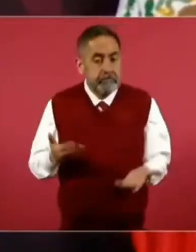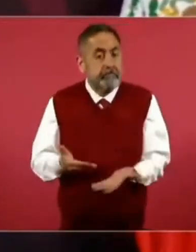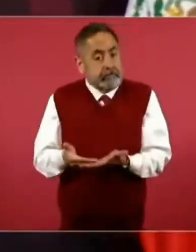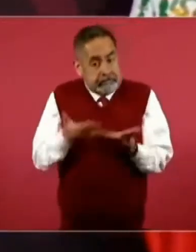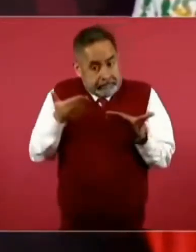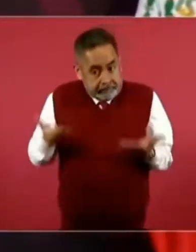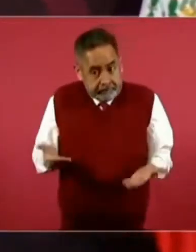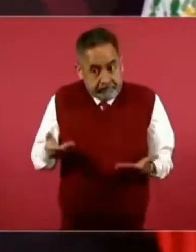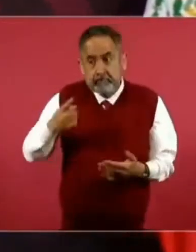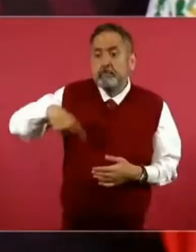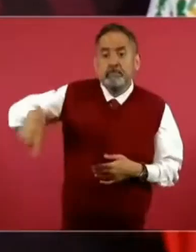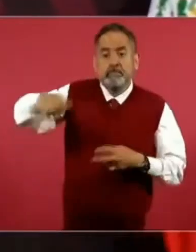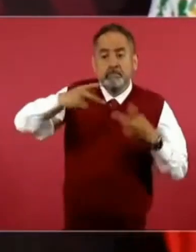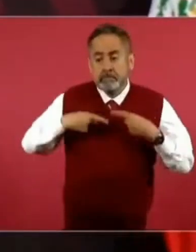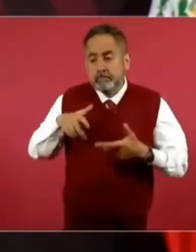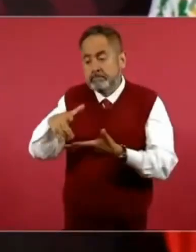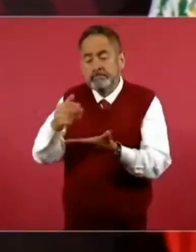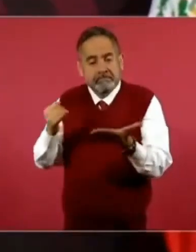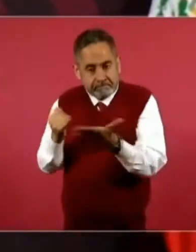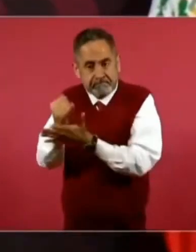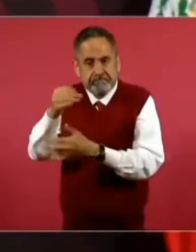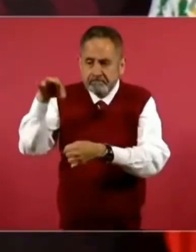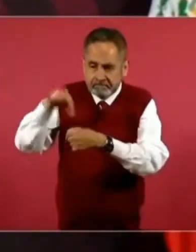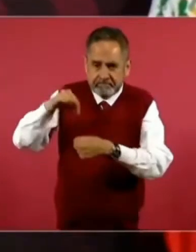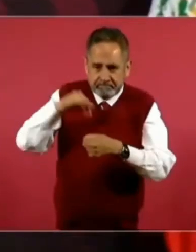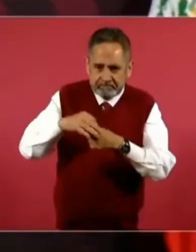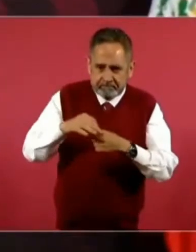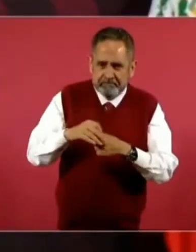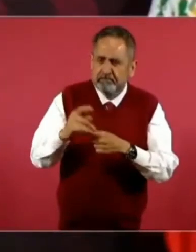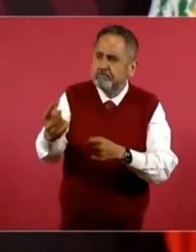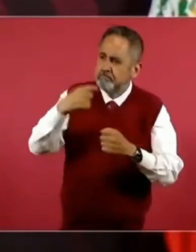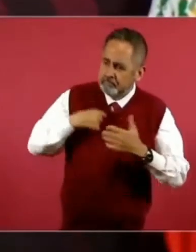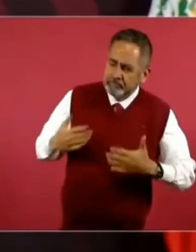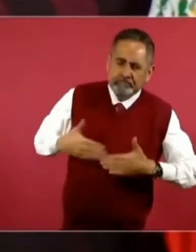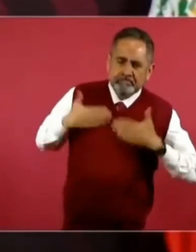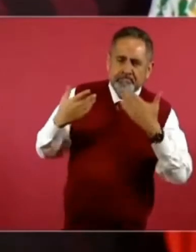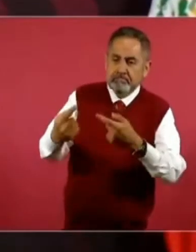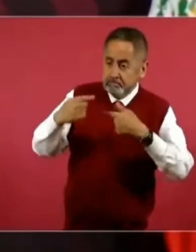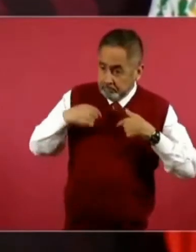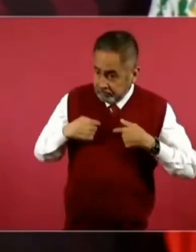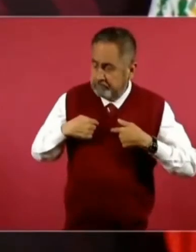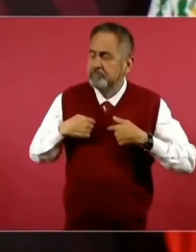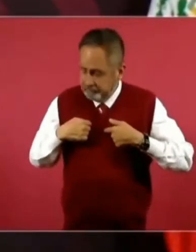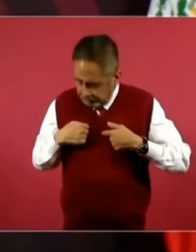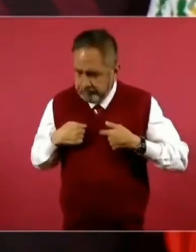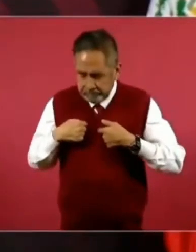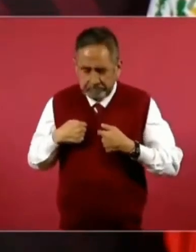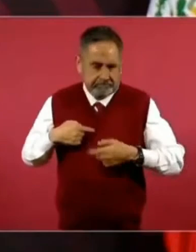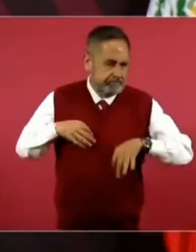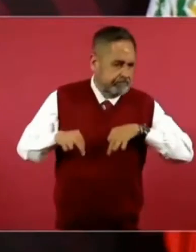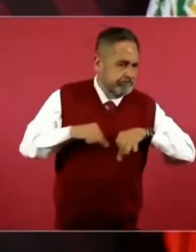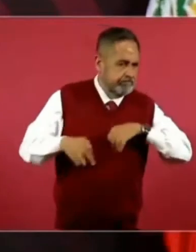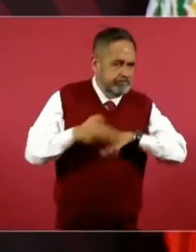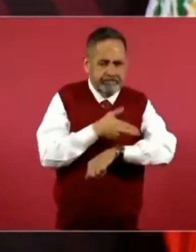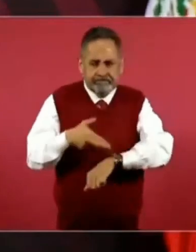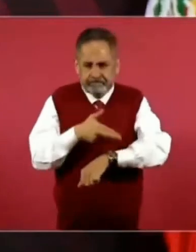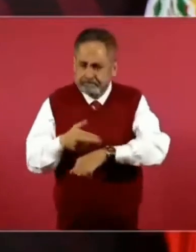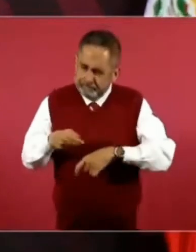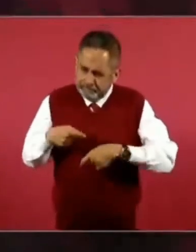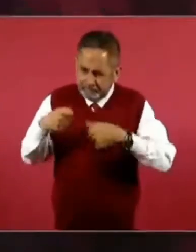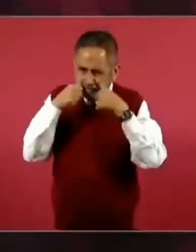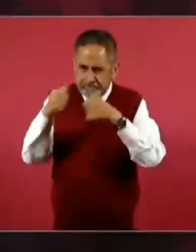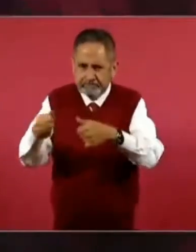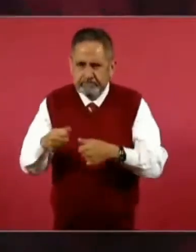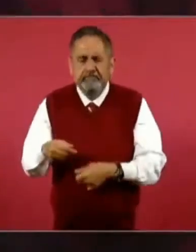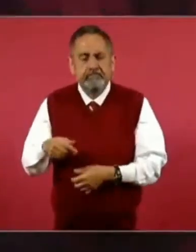darnos su confianza para que